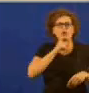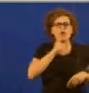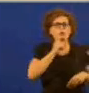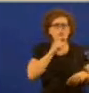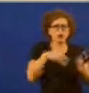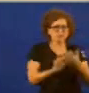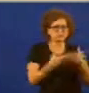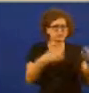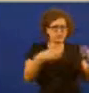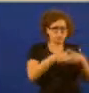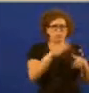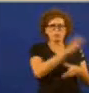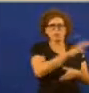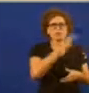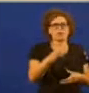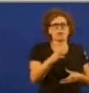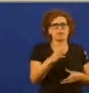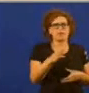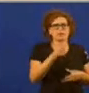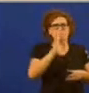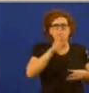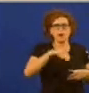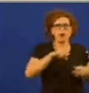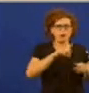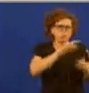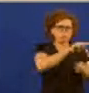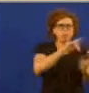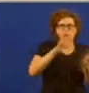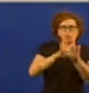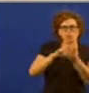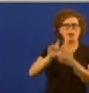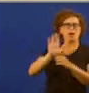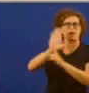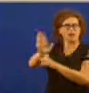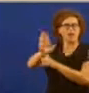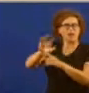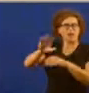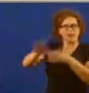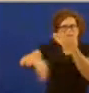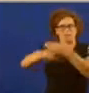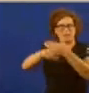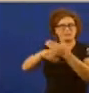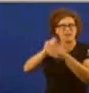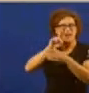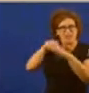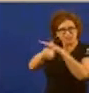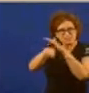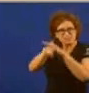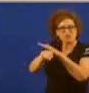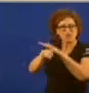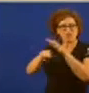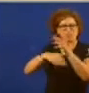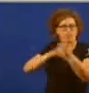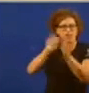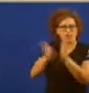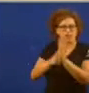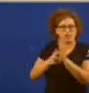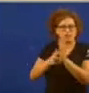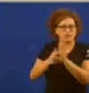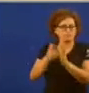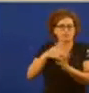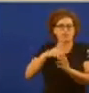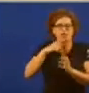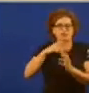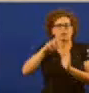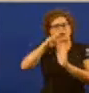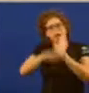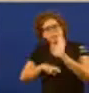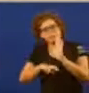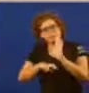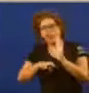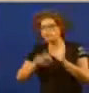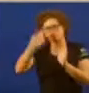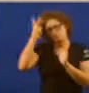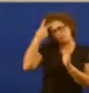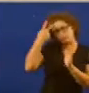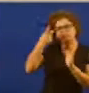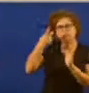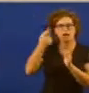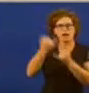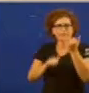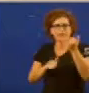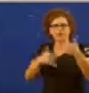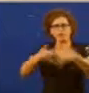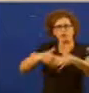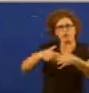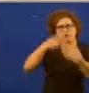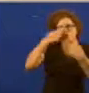popular se auto enmenda de maneira moi significativa na tramitación desta lei desregula e reduce os controis públicos